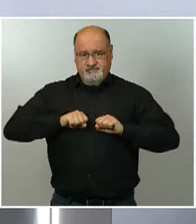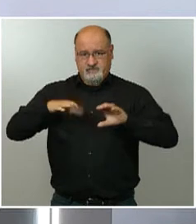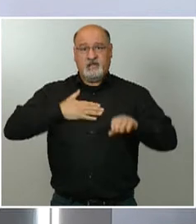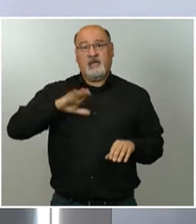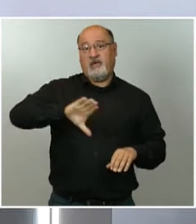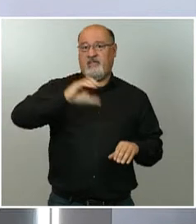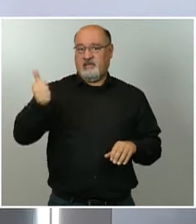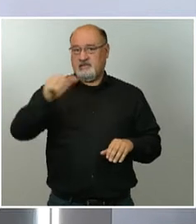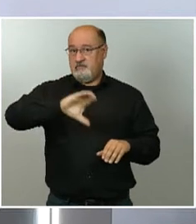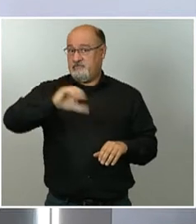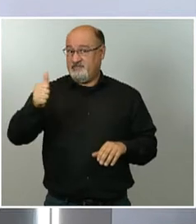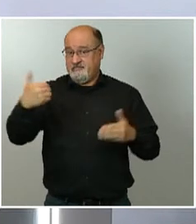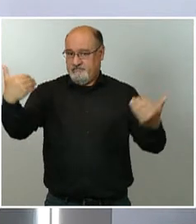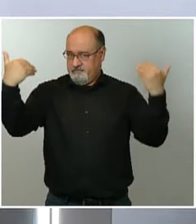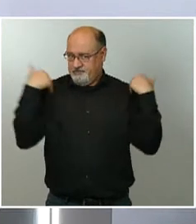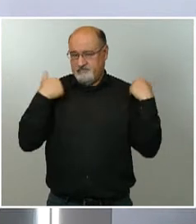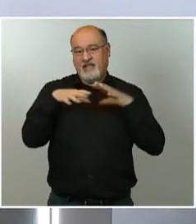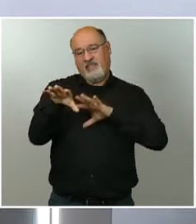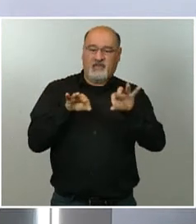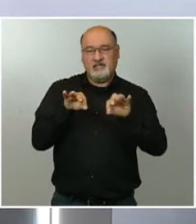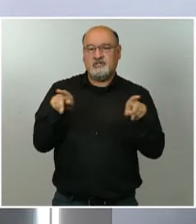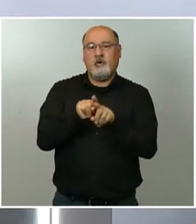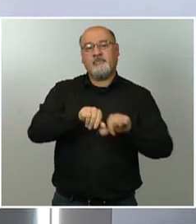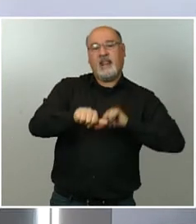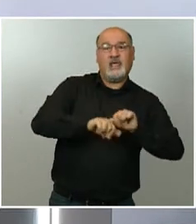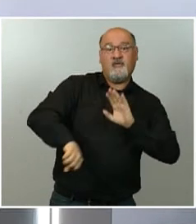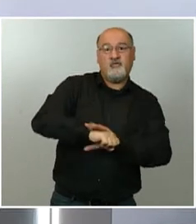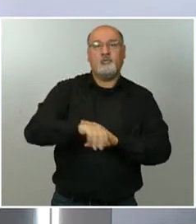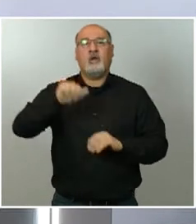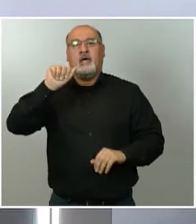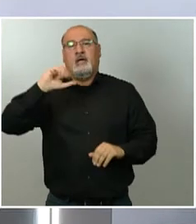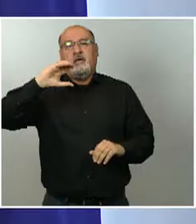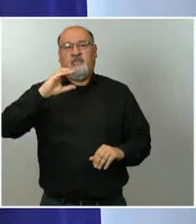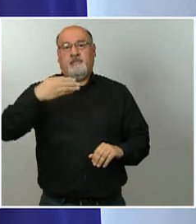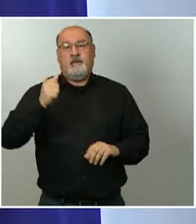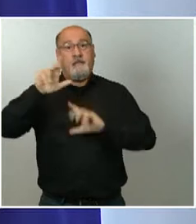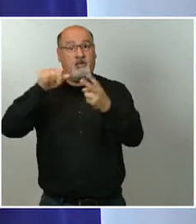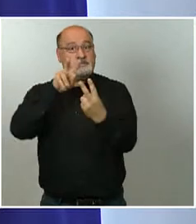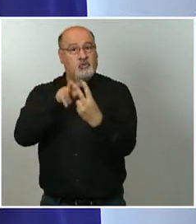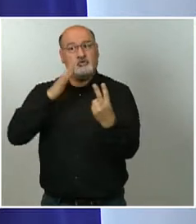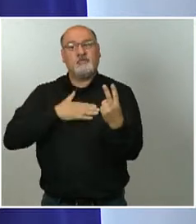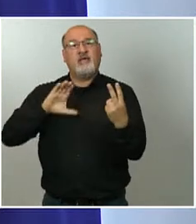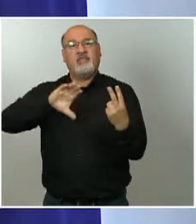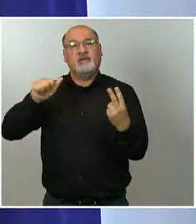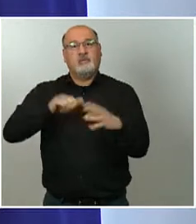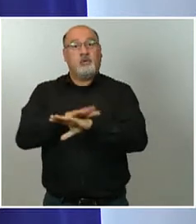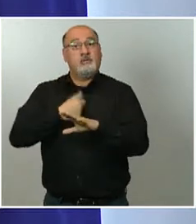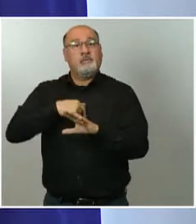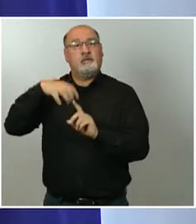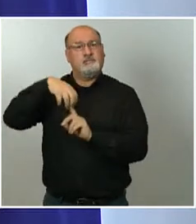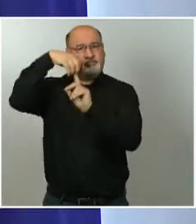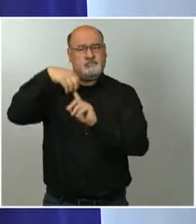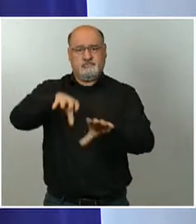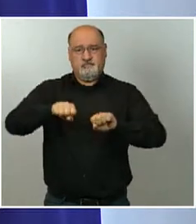Liga de fútbol y con la ACB de baloncesto. En todo lo demás, hemos visto cómo ha regido un principio de